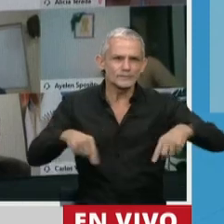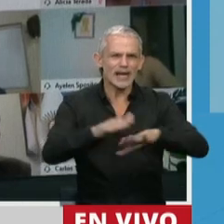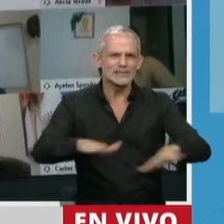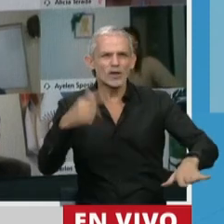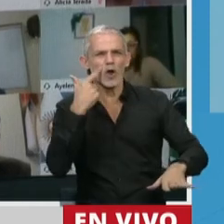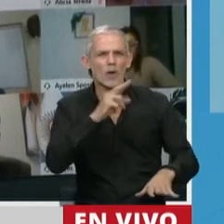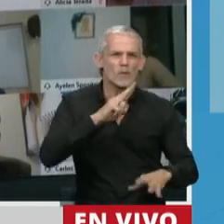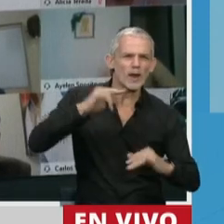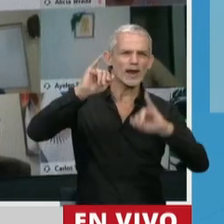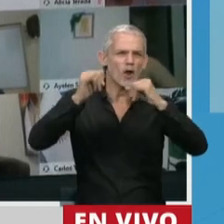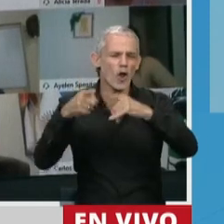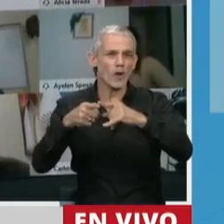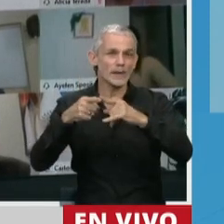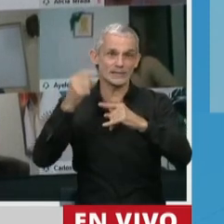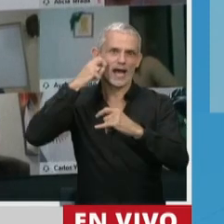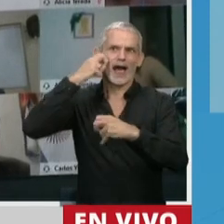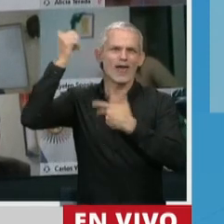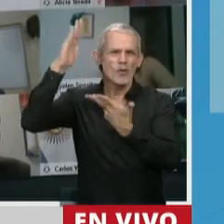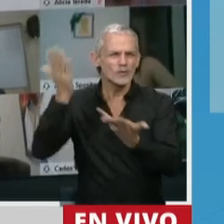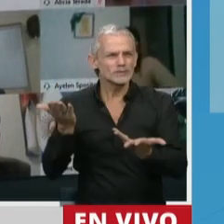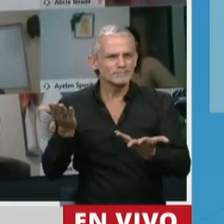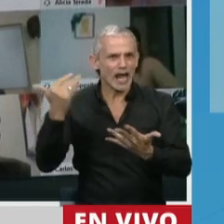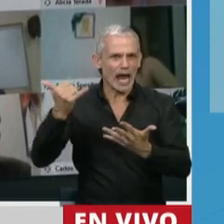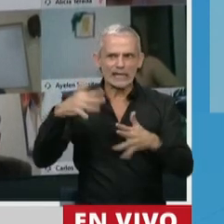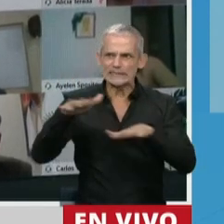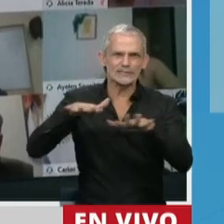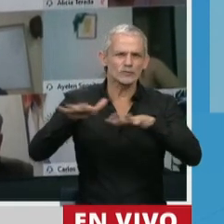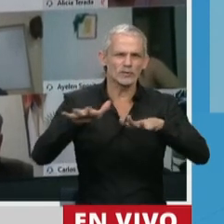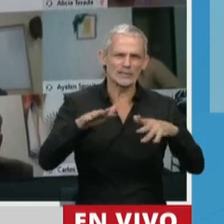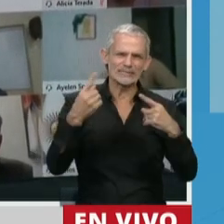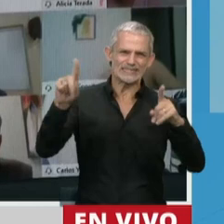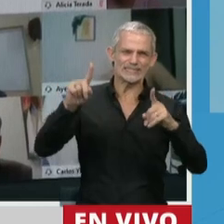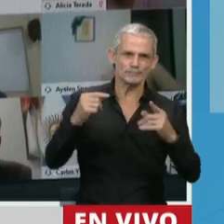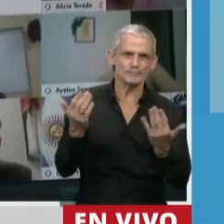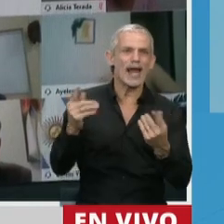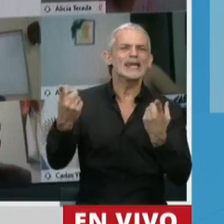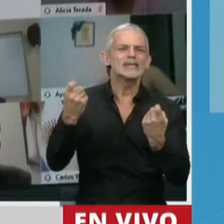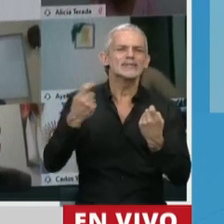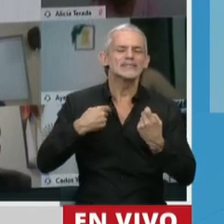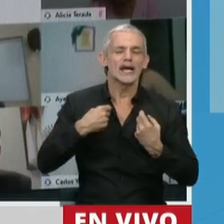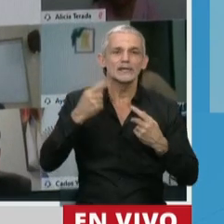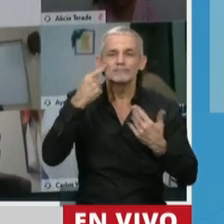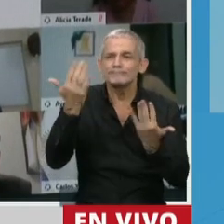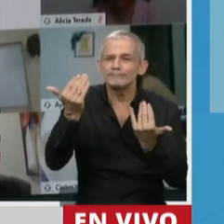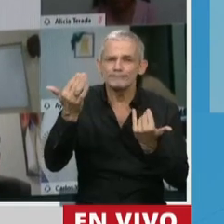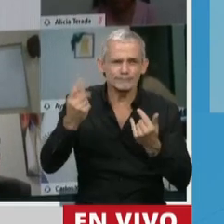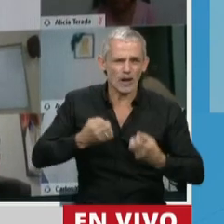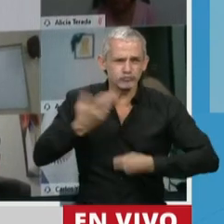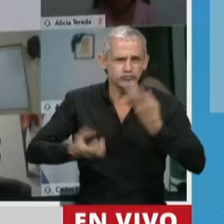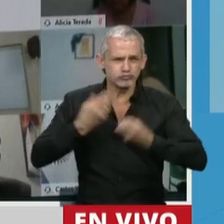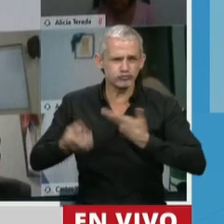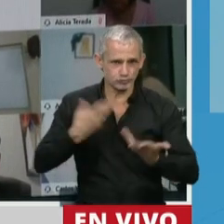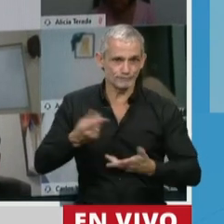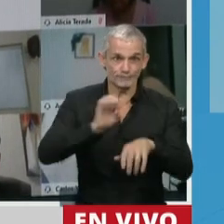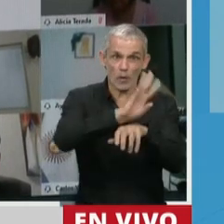y niñas, adultos mayores, y todas esas situaciones que puedan surgir en ese sentido. Entonces, la pandemia